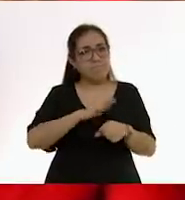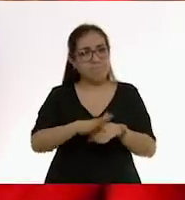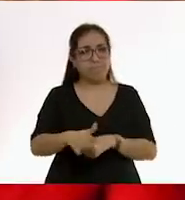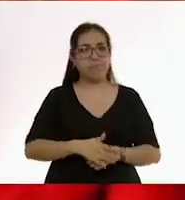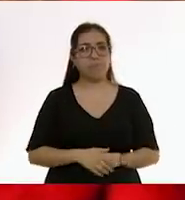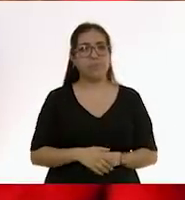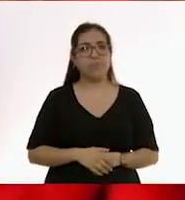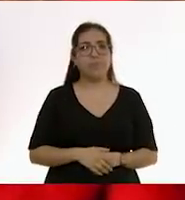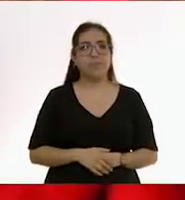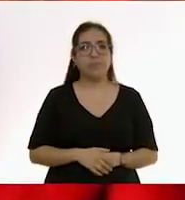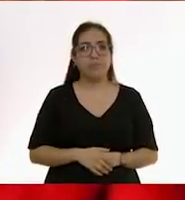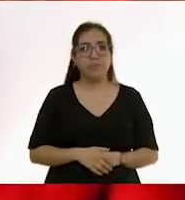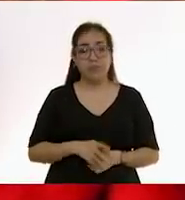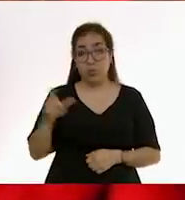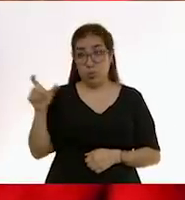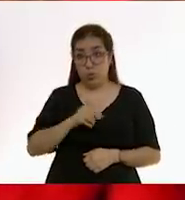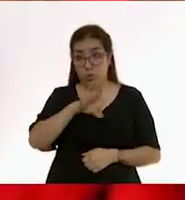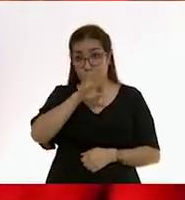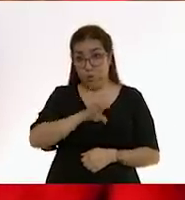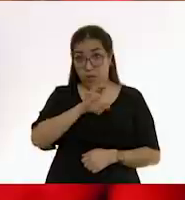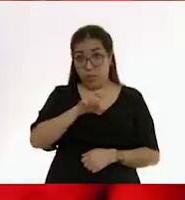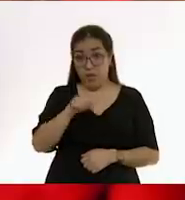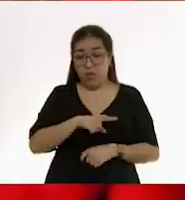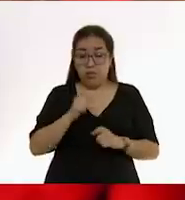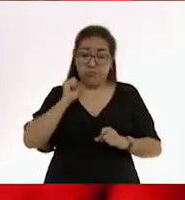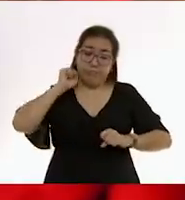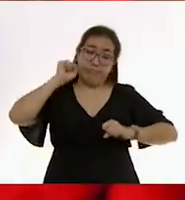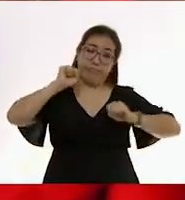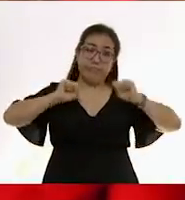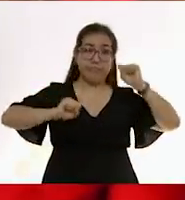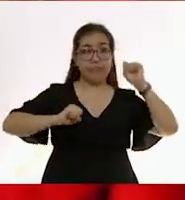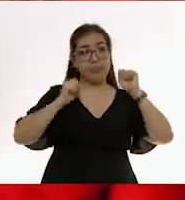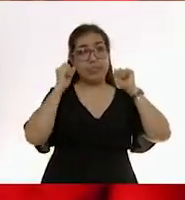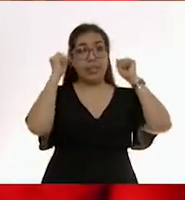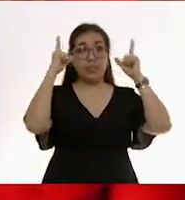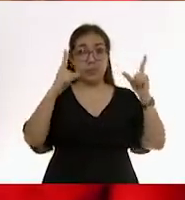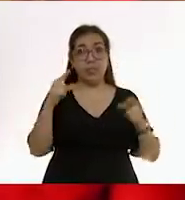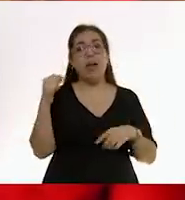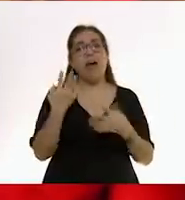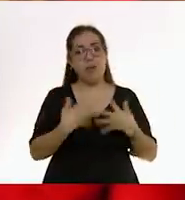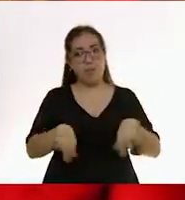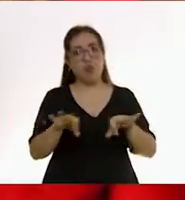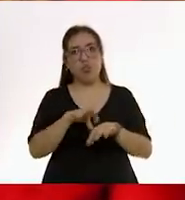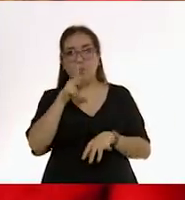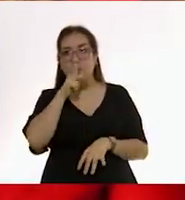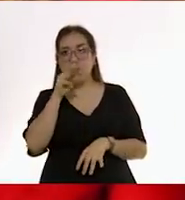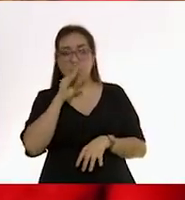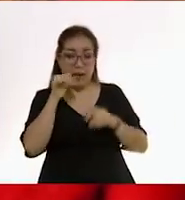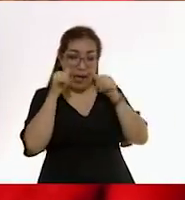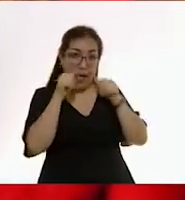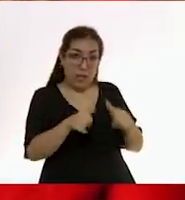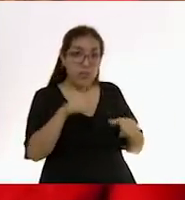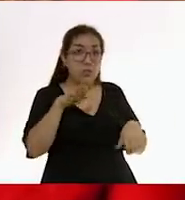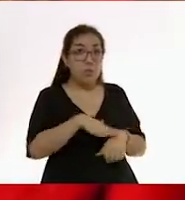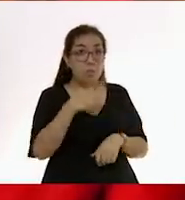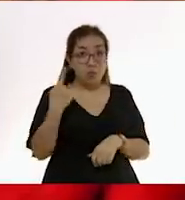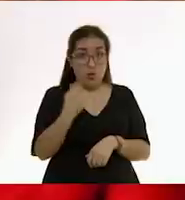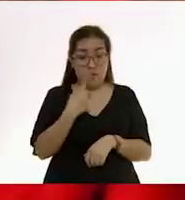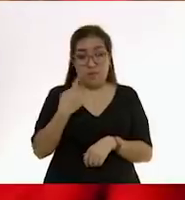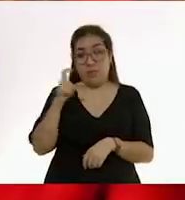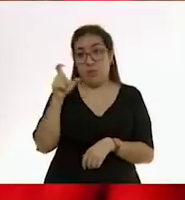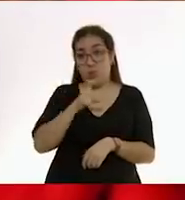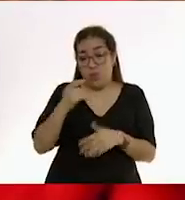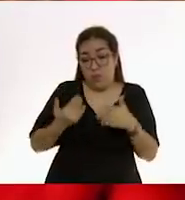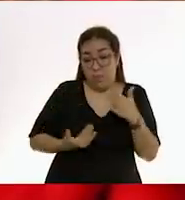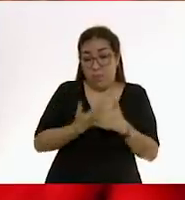importante responder cuando el bebé se despierta en la noche de manera constante. porque junto con las interacciones en el día, lo que